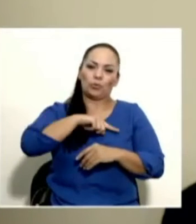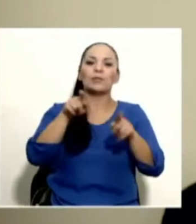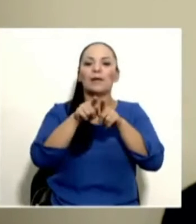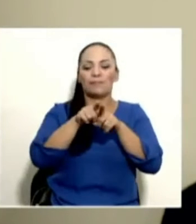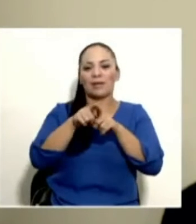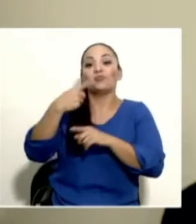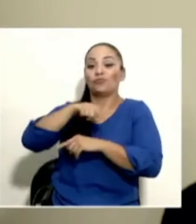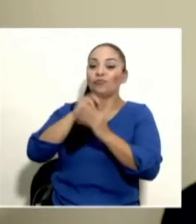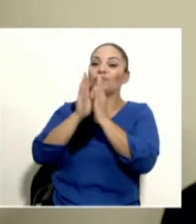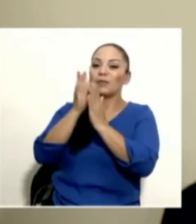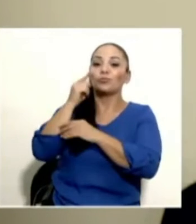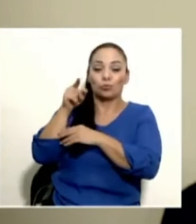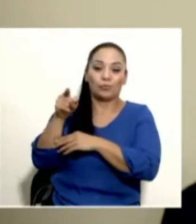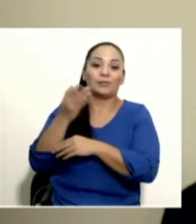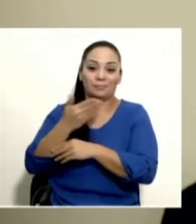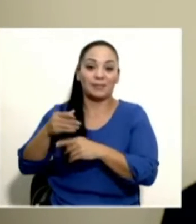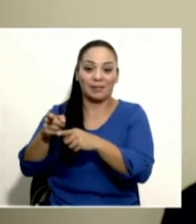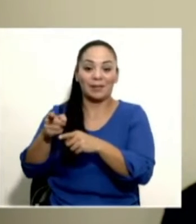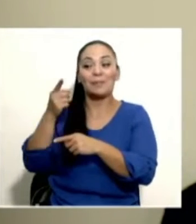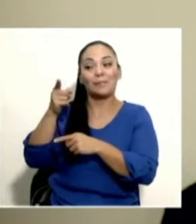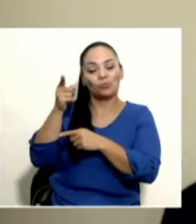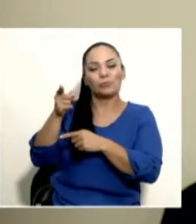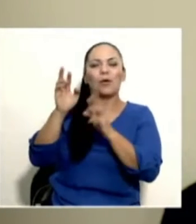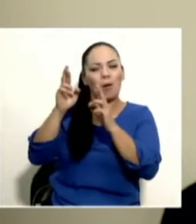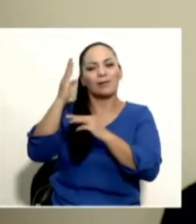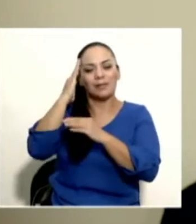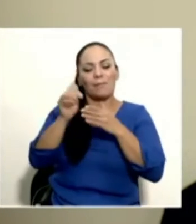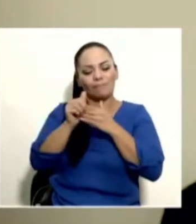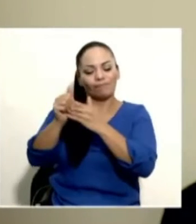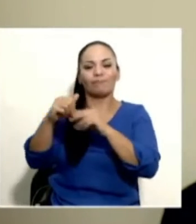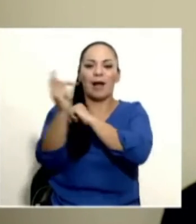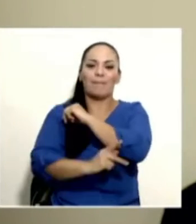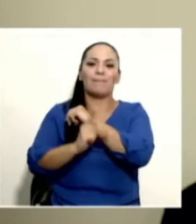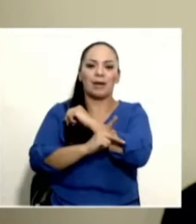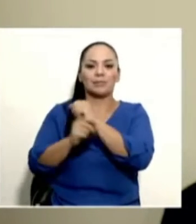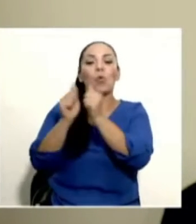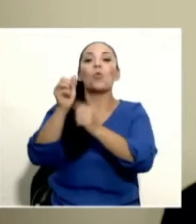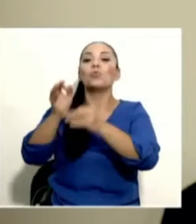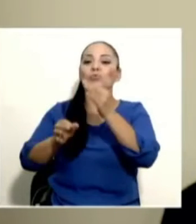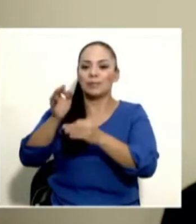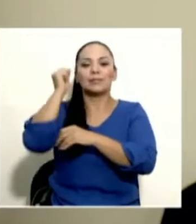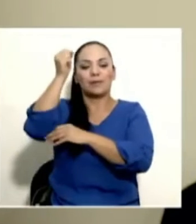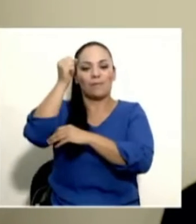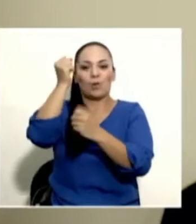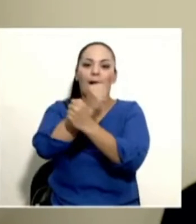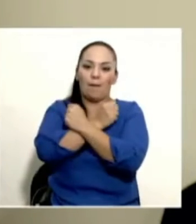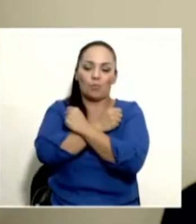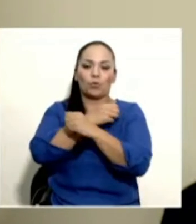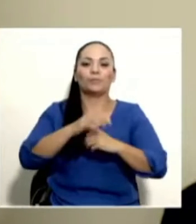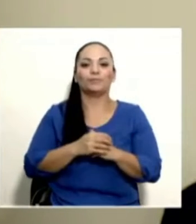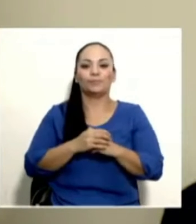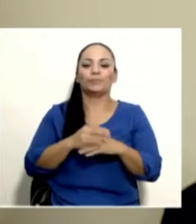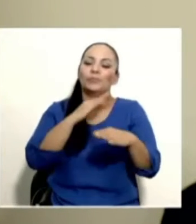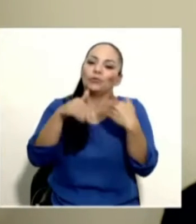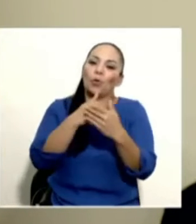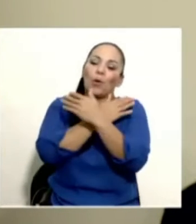rezamos por usted para que sepa guiar al país con justicia, sabiduría y amor. Con